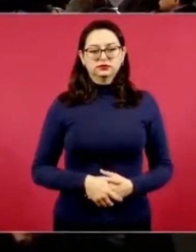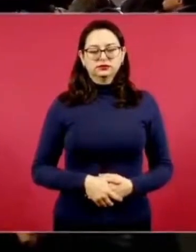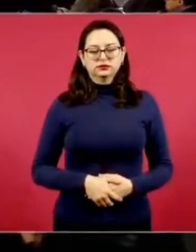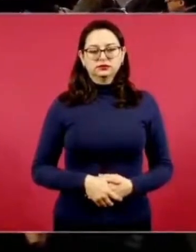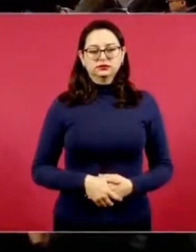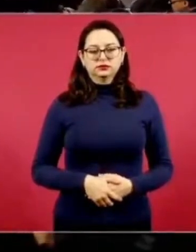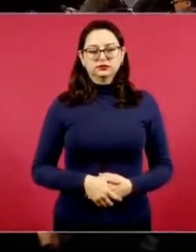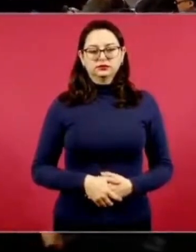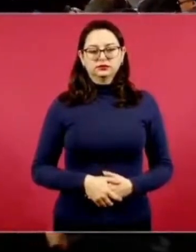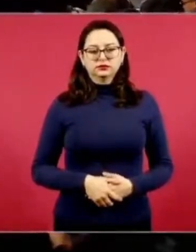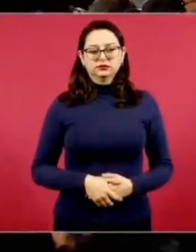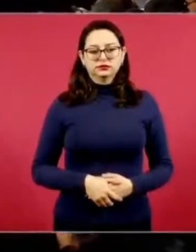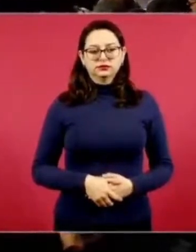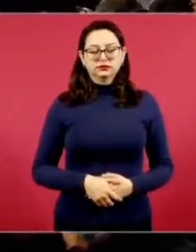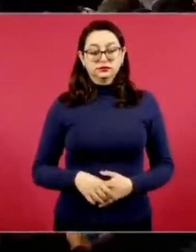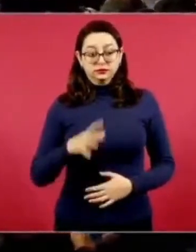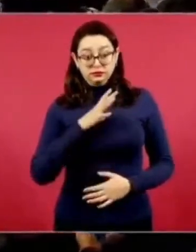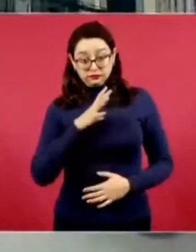¿Estará?